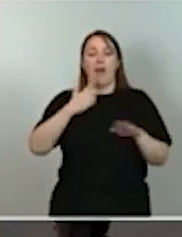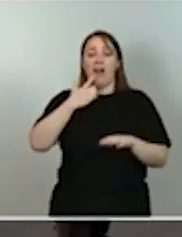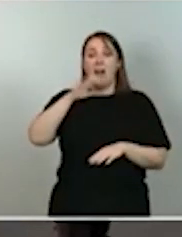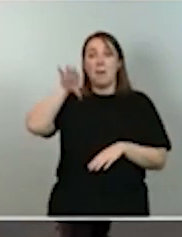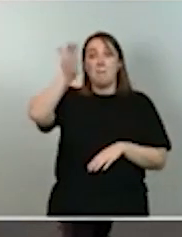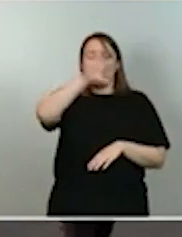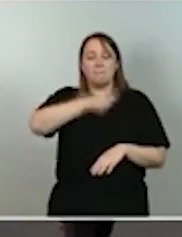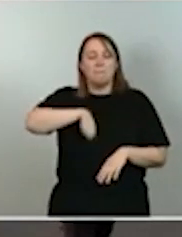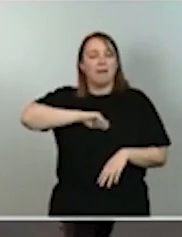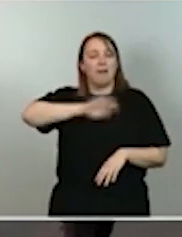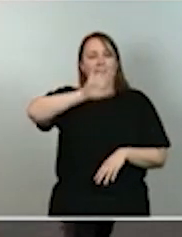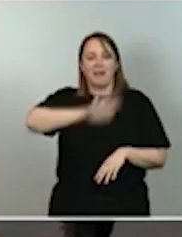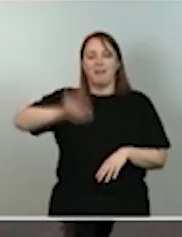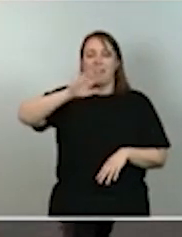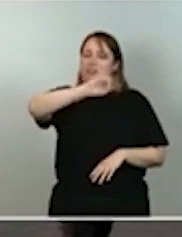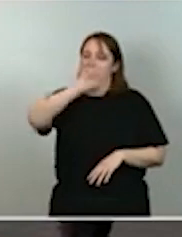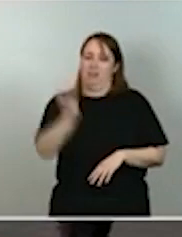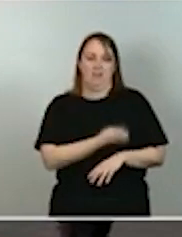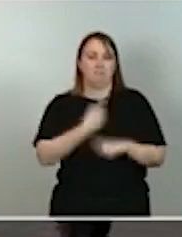con esto termino,